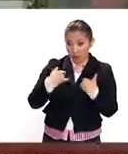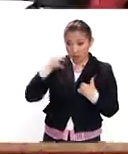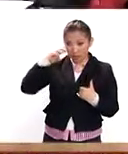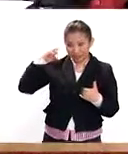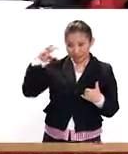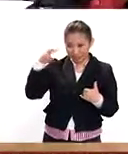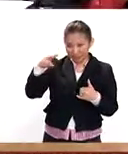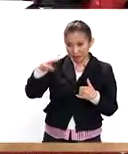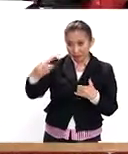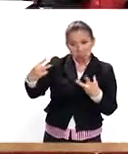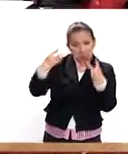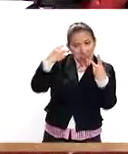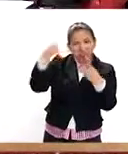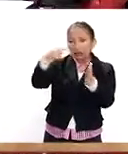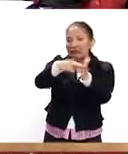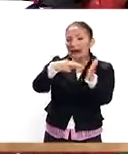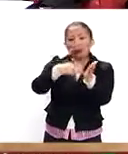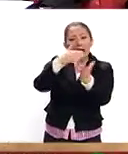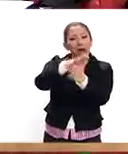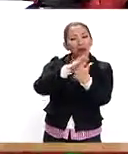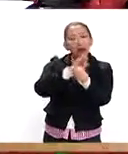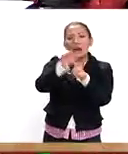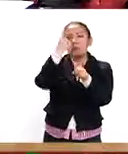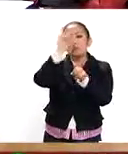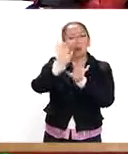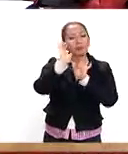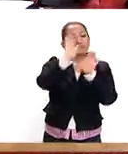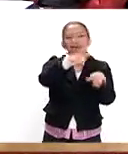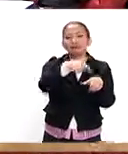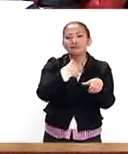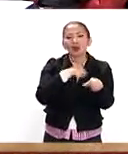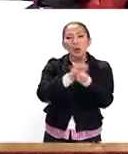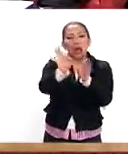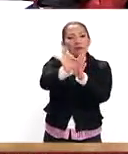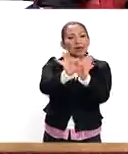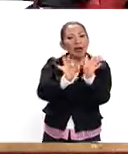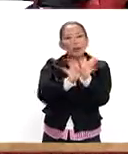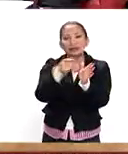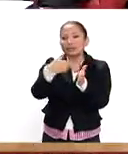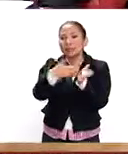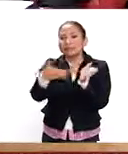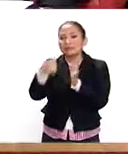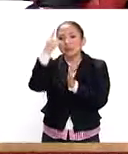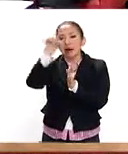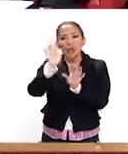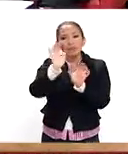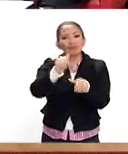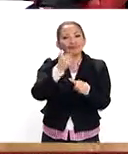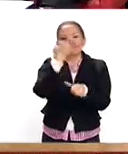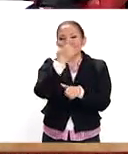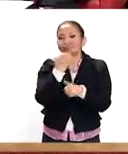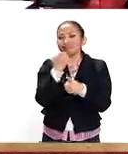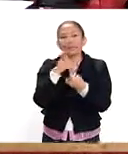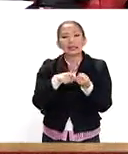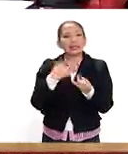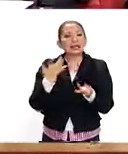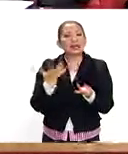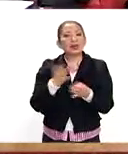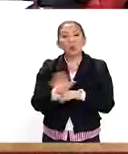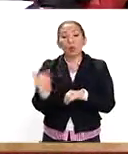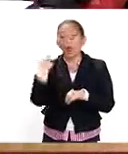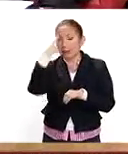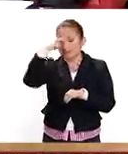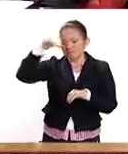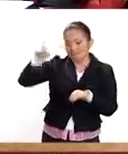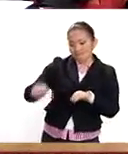está viendo, ¿qué requisitos tendría que presentar? ¿Cuáles son las fechas? Estas fechas para poder hacerlo y ¿cuál es